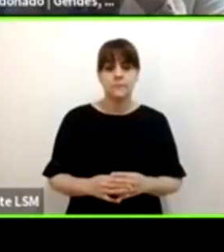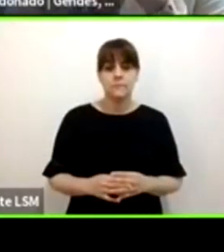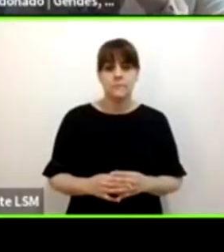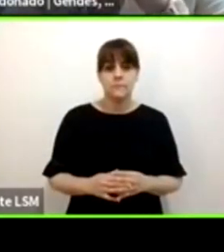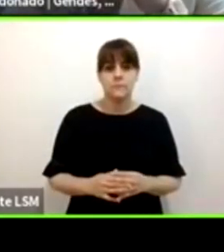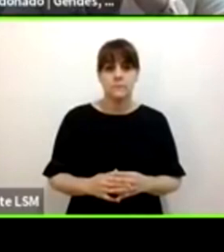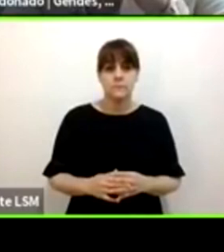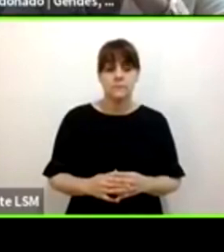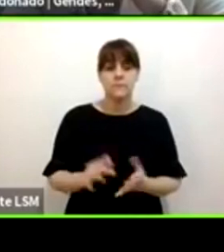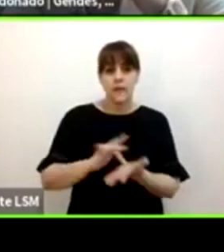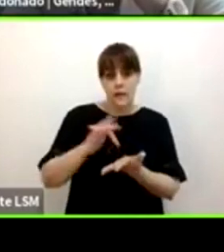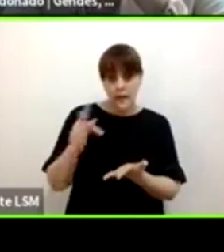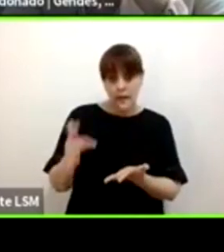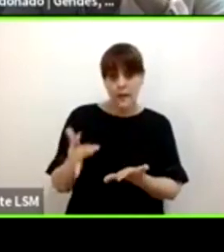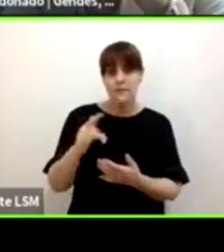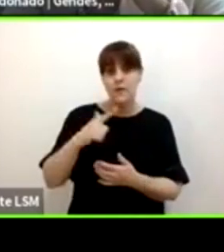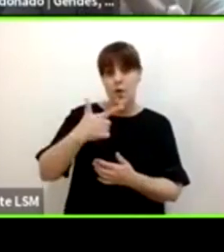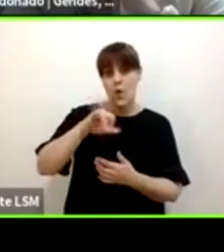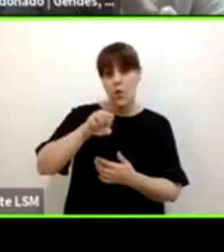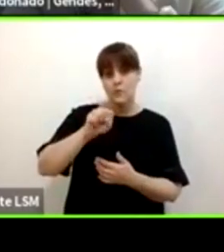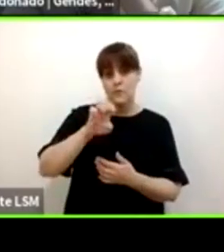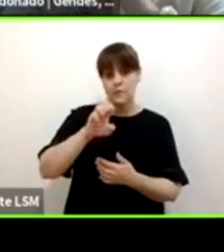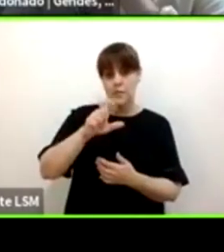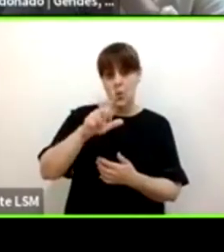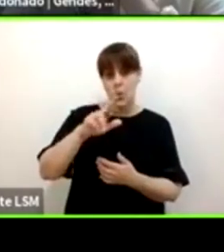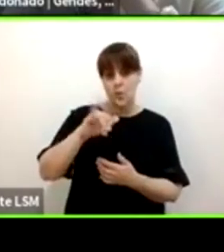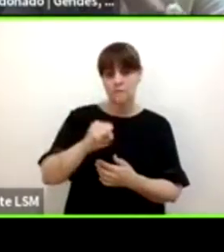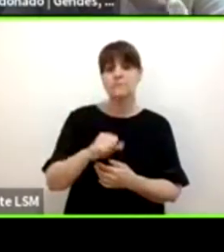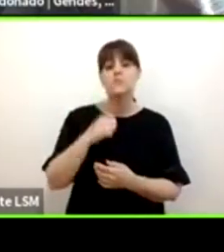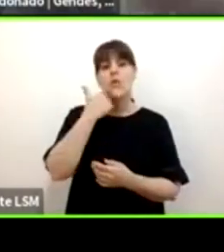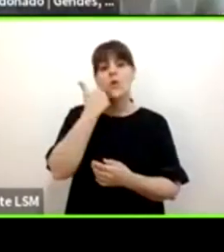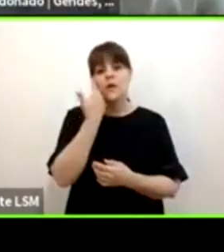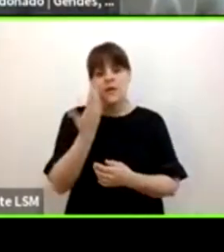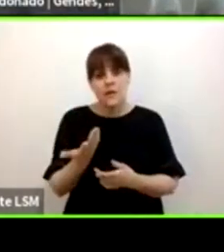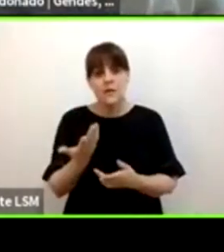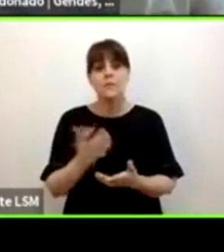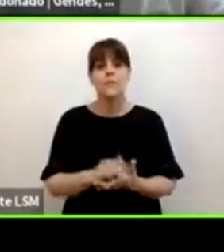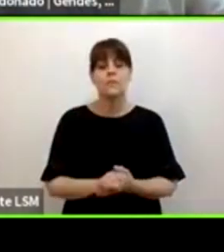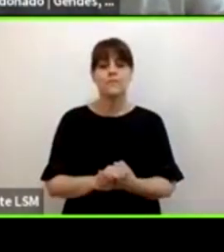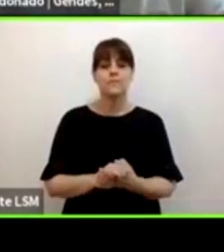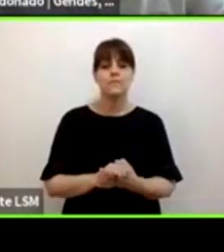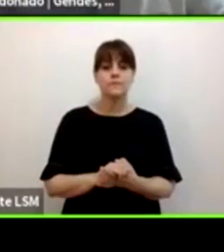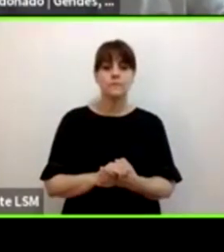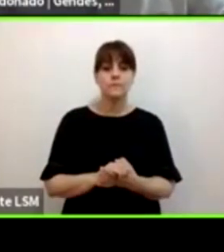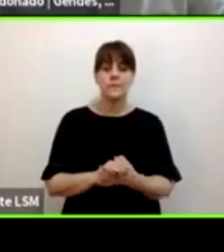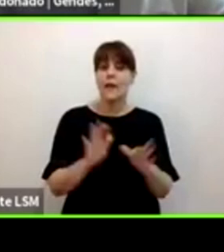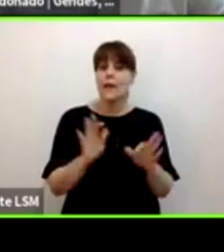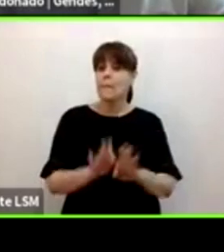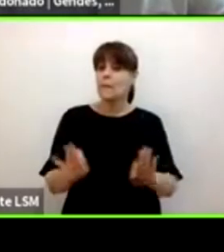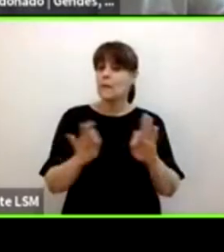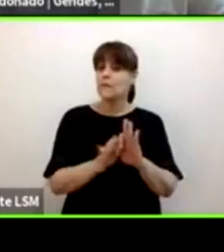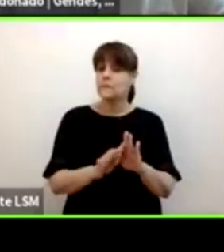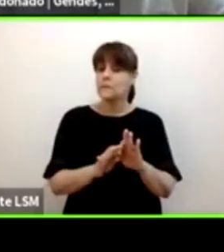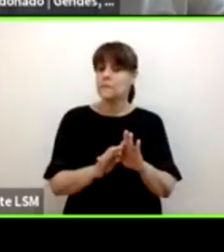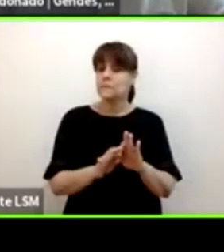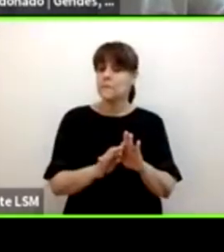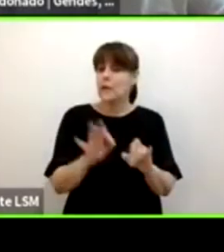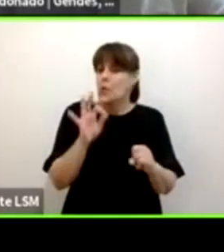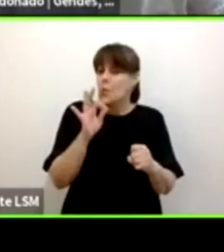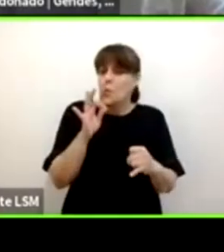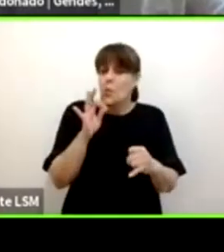gracias José Luis a mí me gustaría hacer un un énfasis final en la última